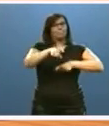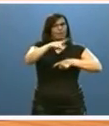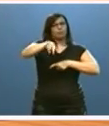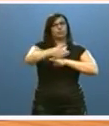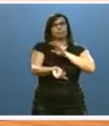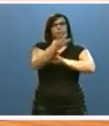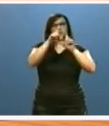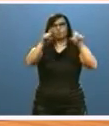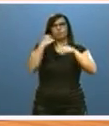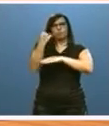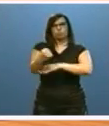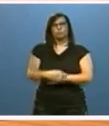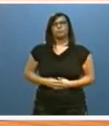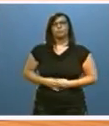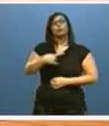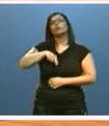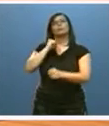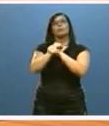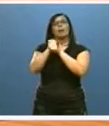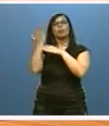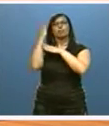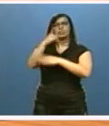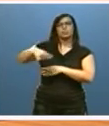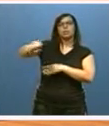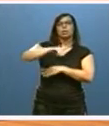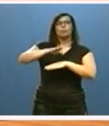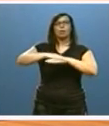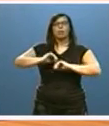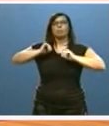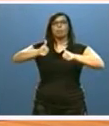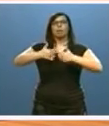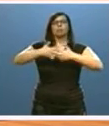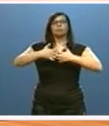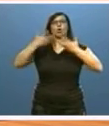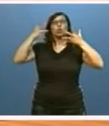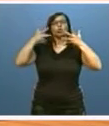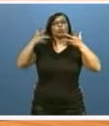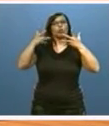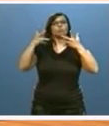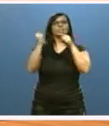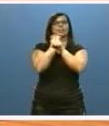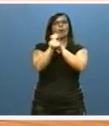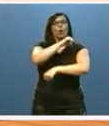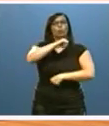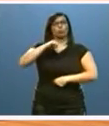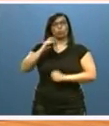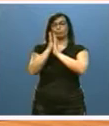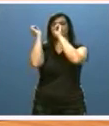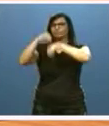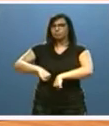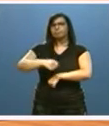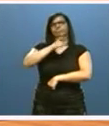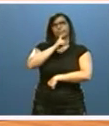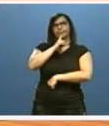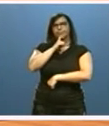Estamos trabajando con sus representantes para la puesta en marcha del Consejo del Trabajo Autónomo, una iniciativa no fácil de acordar y que lleva un